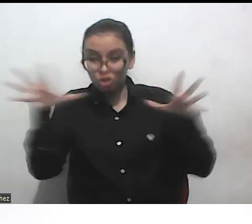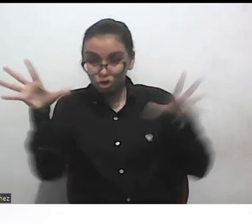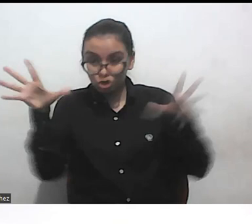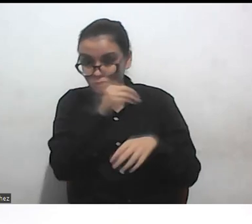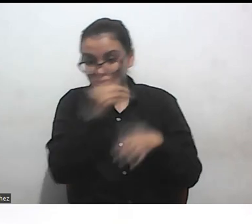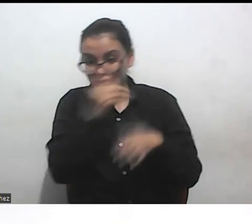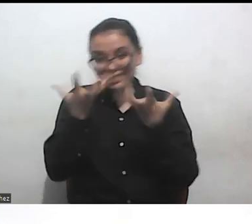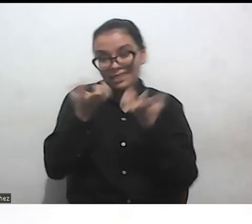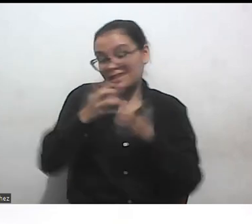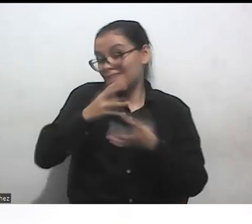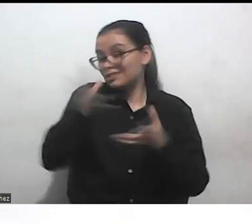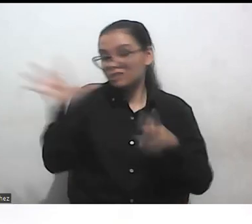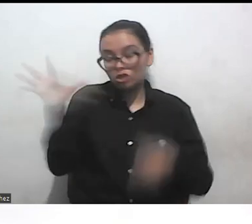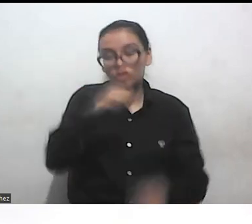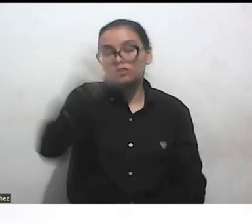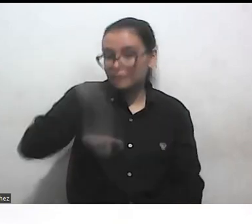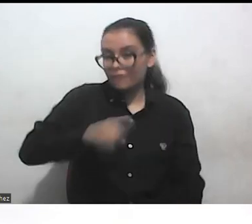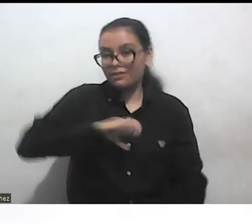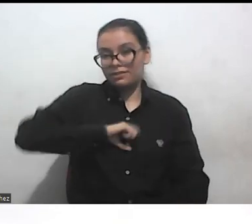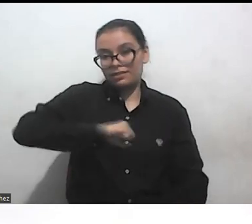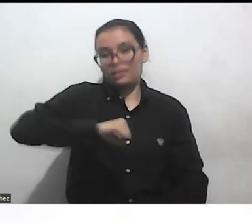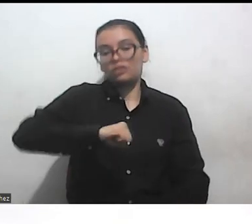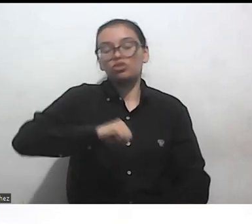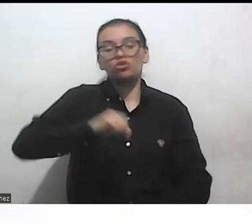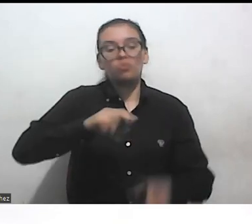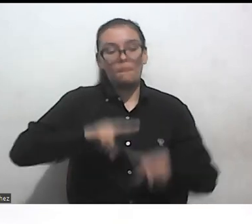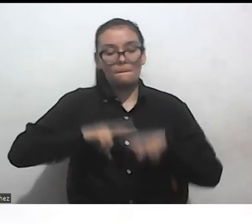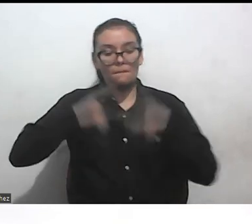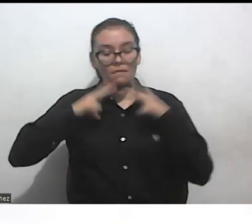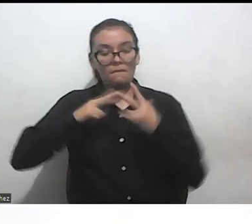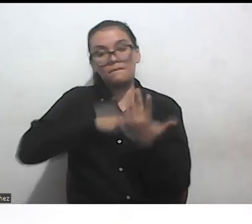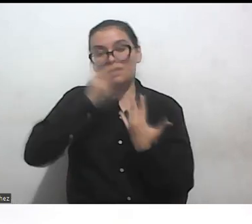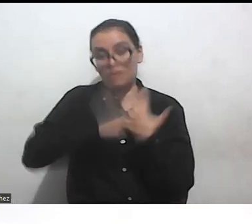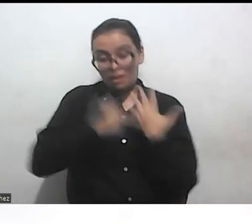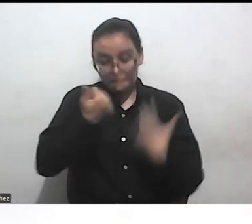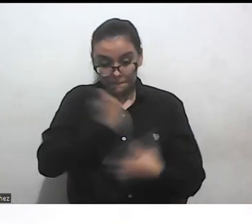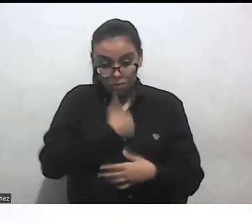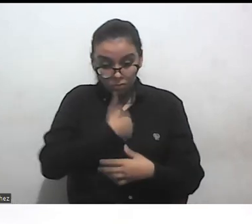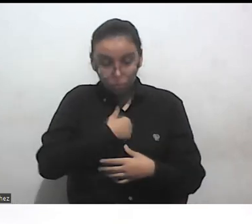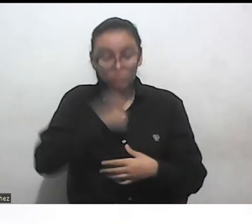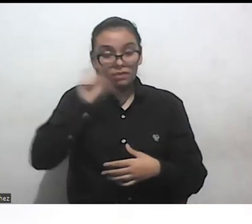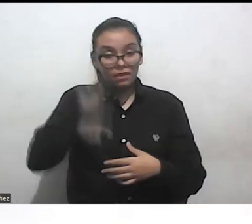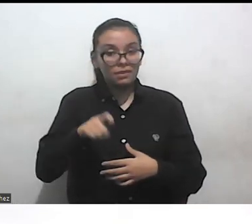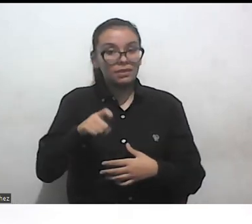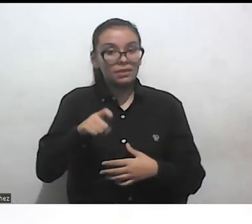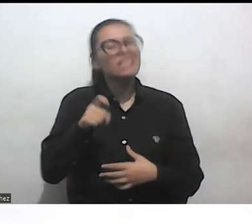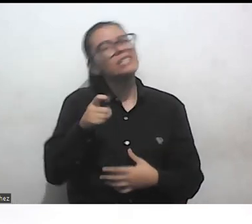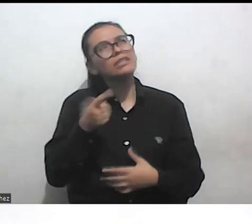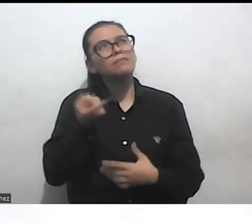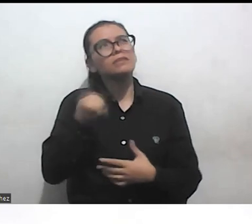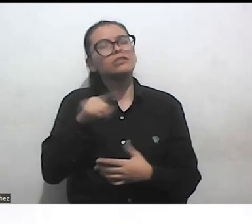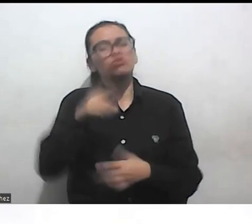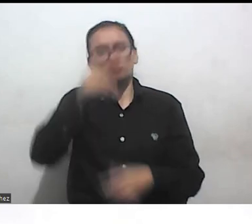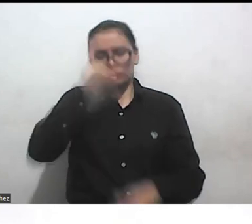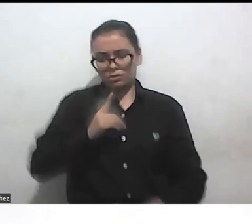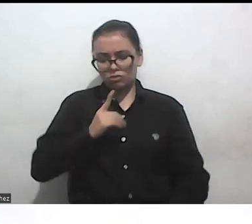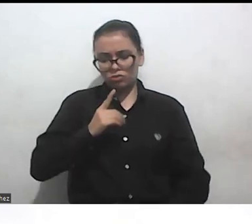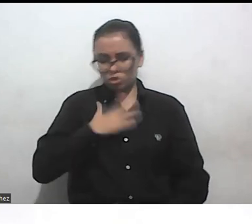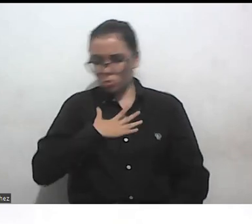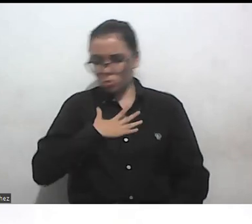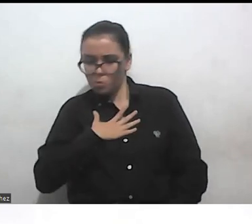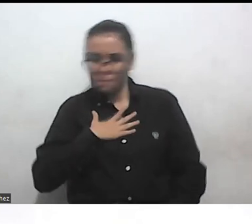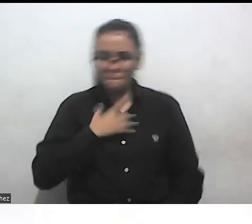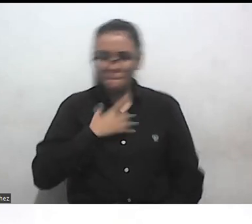derecho a tener un proyecto de vida propio y tomar decisiones frente a cuáles son sus preferencias